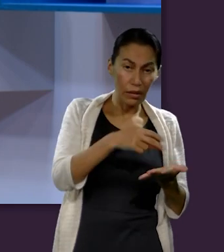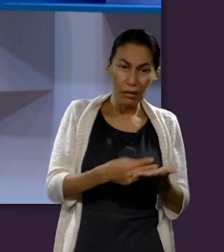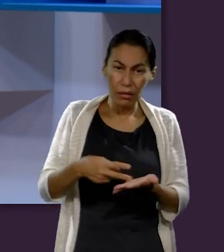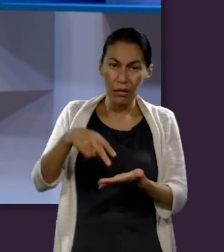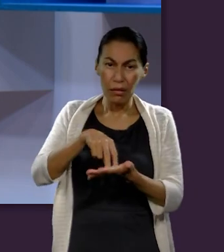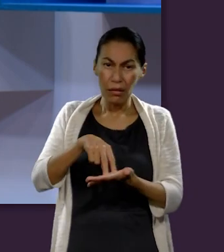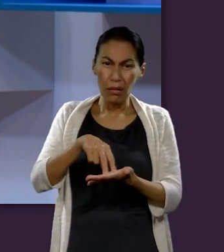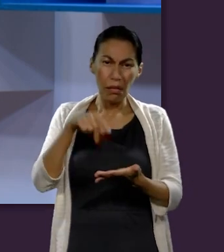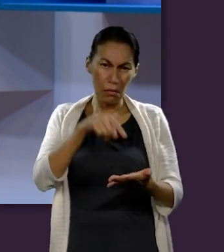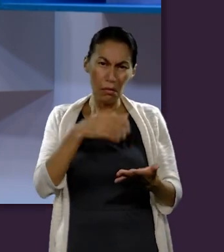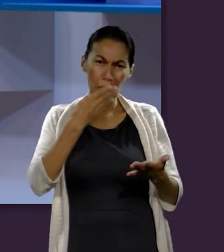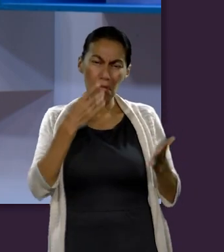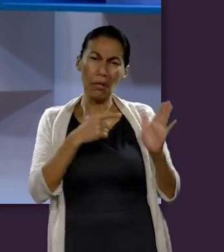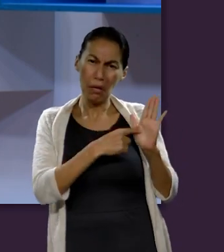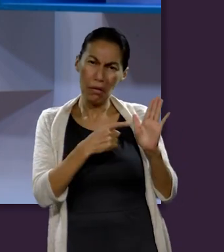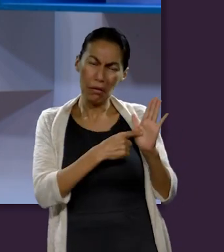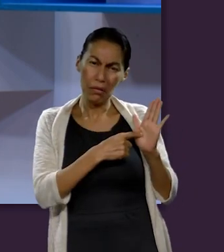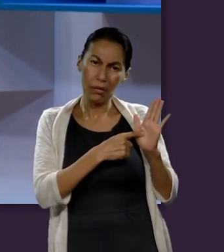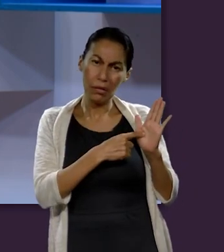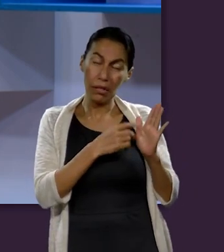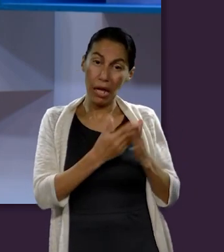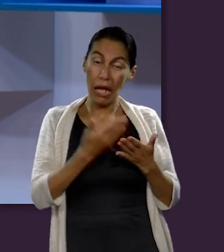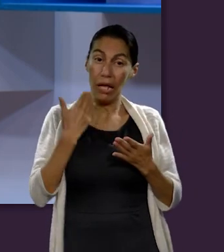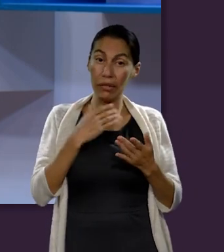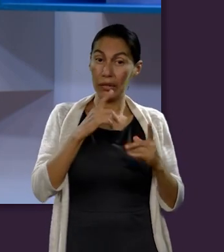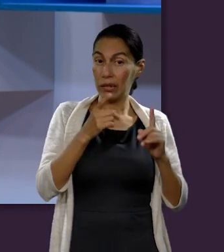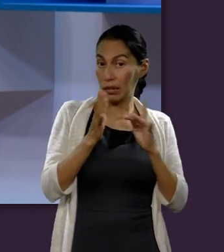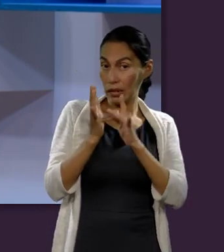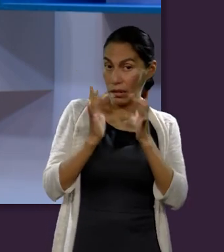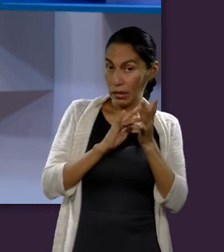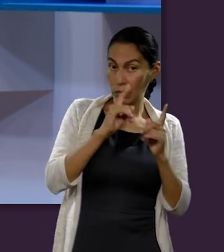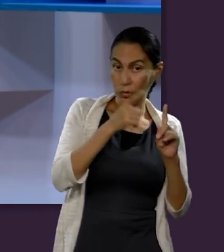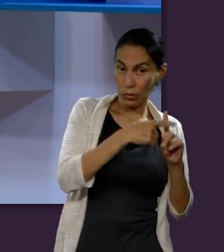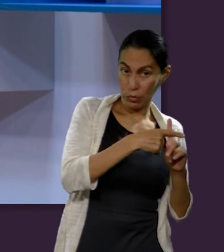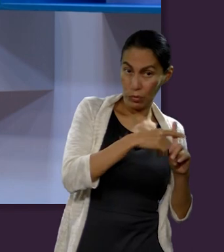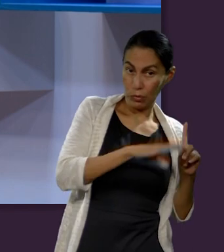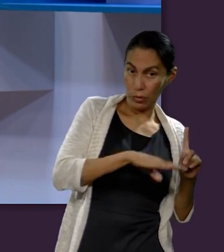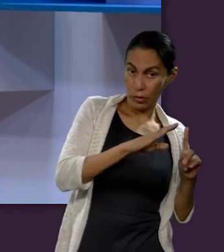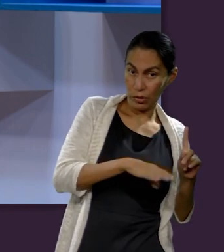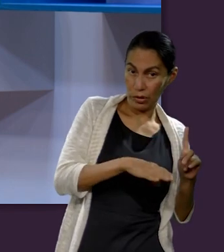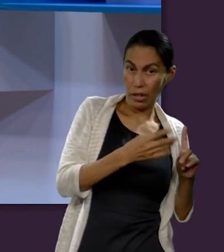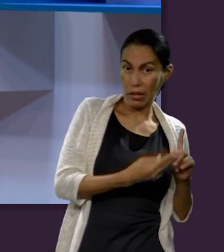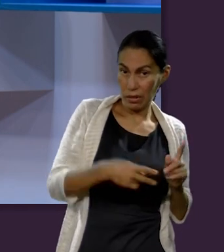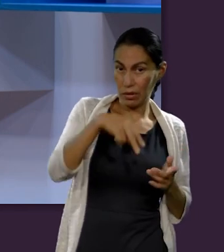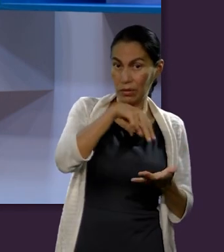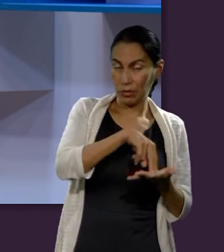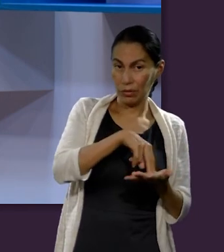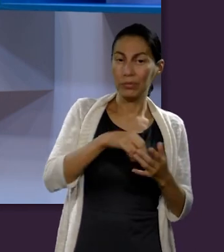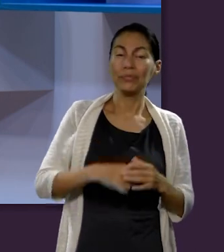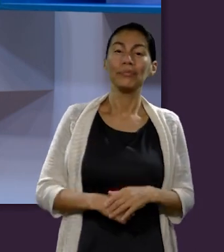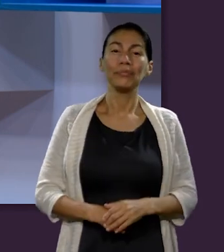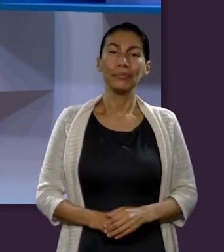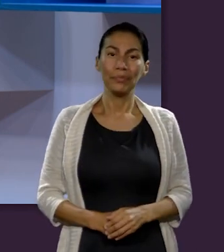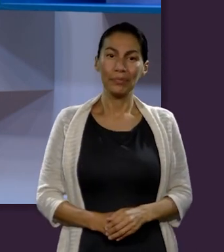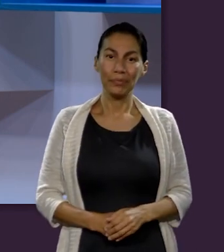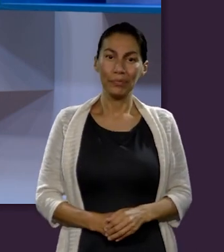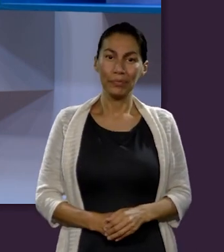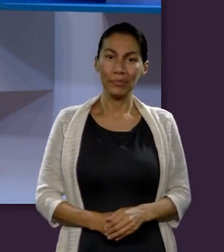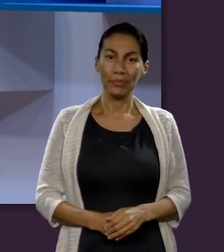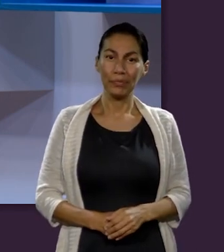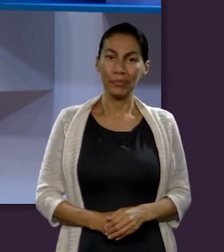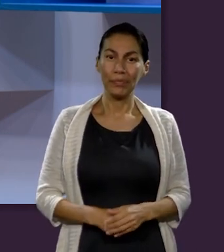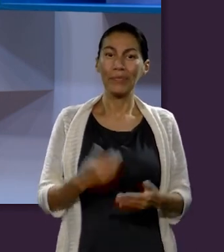describen en la Biblia y que tuvieron espacio antes de la muerte y de la resurrección del mismo Jesús.